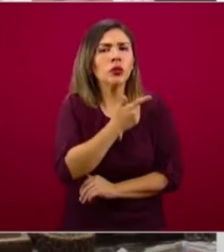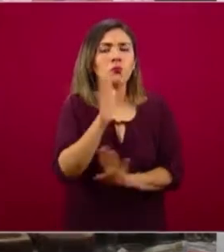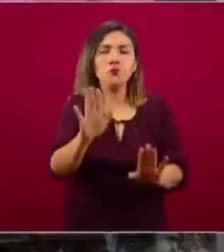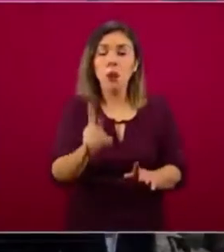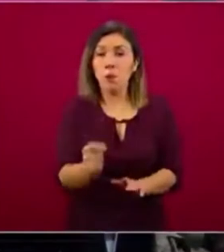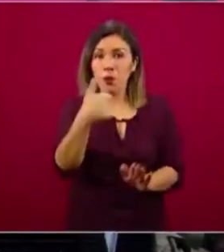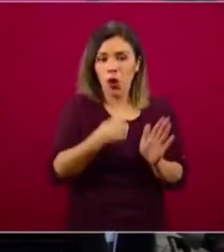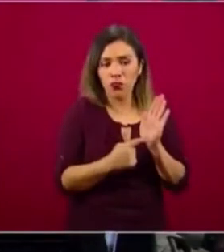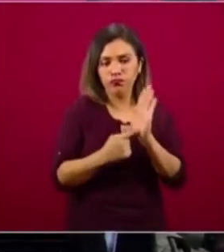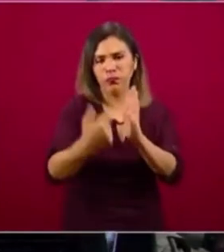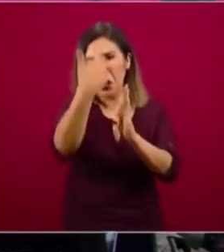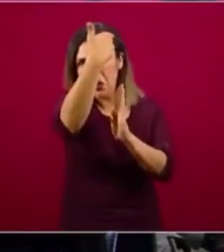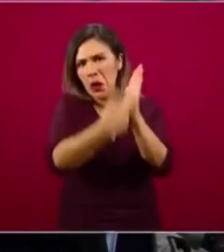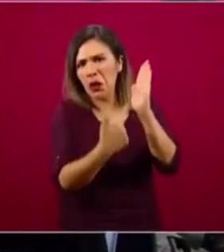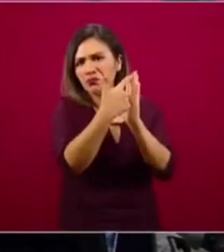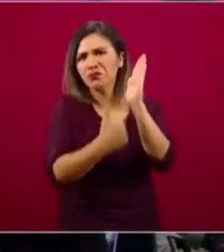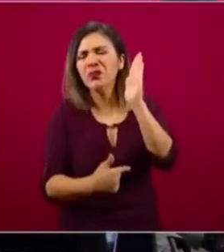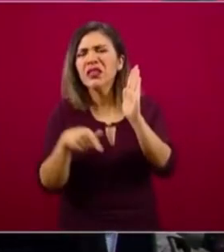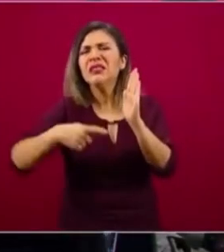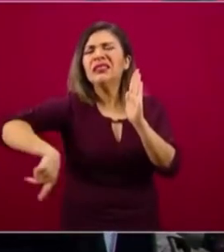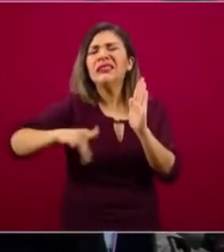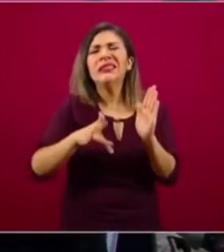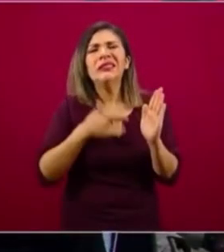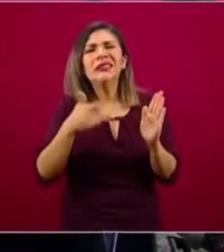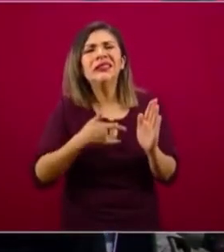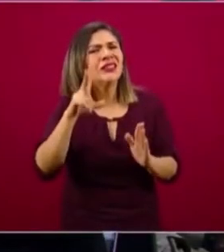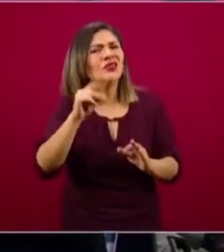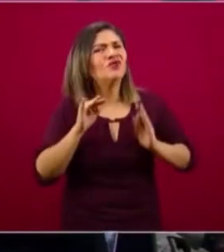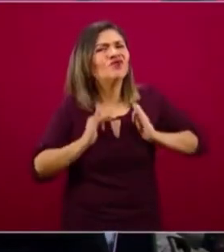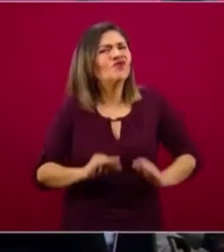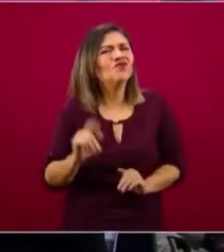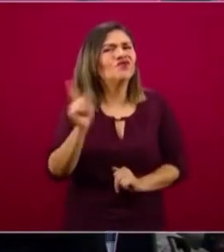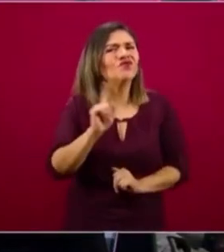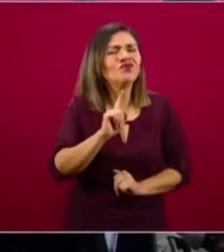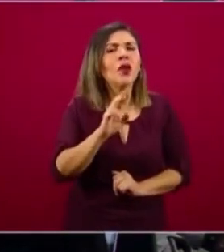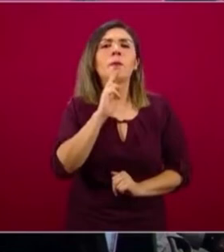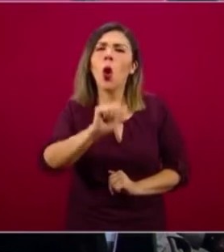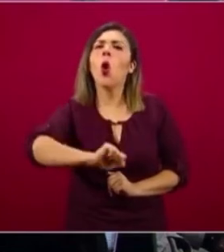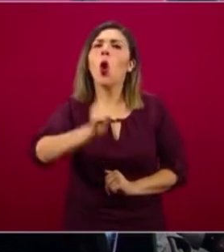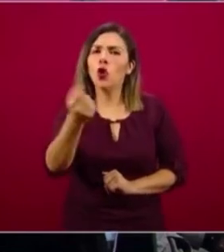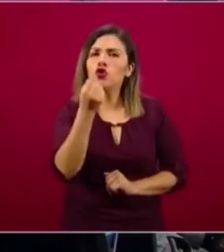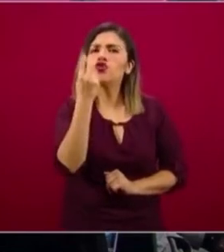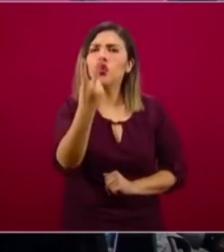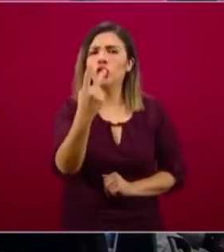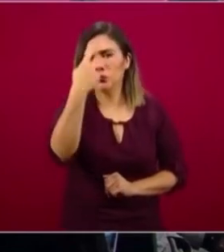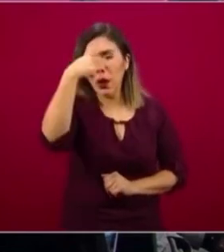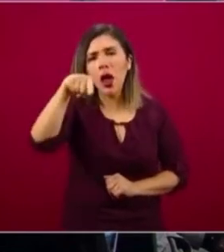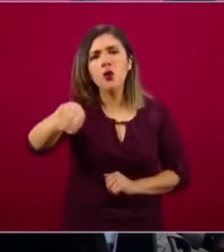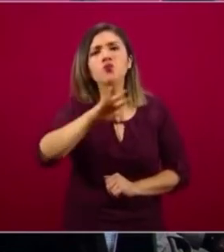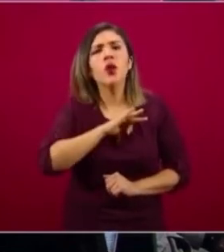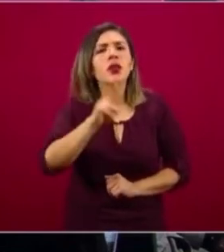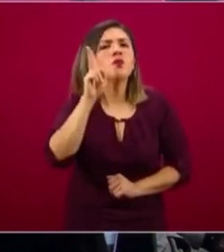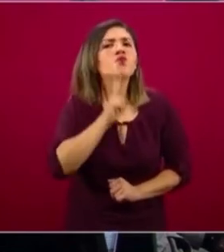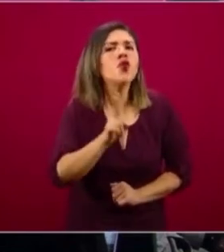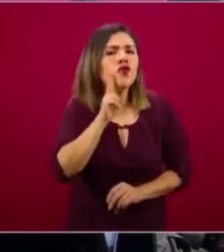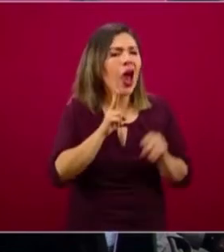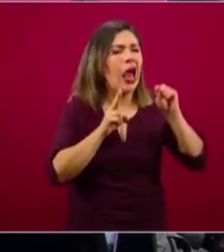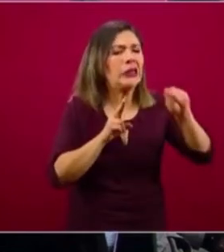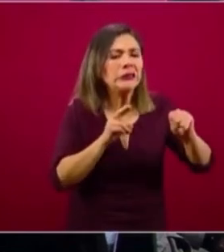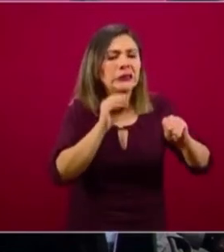oferta de capacitación no se sienten cómodos y por tanto tienen dos oportunidades para poder probar en